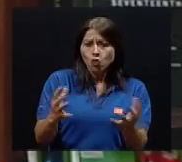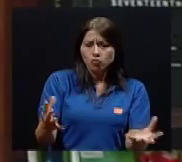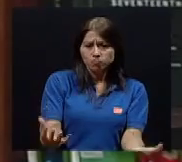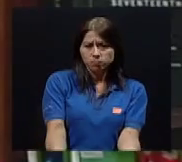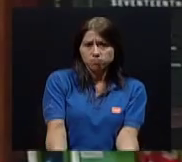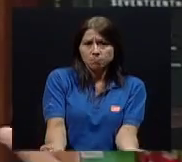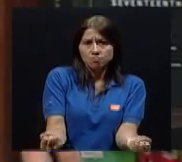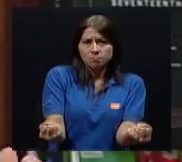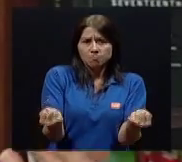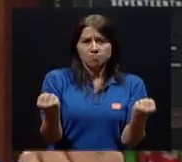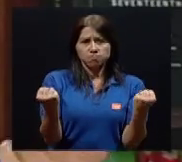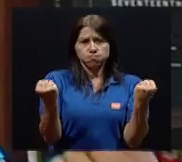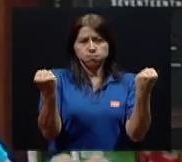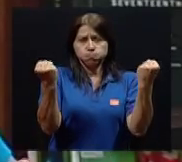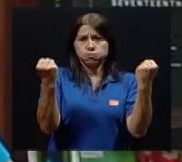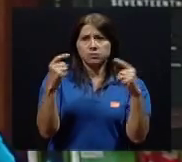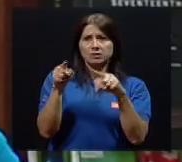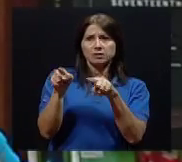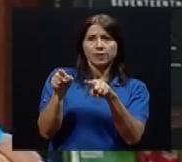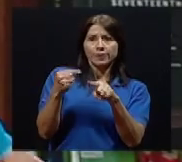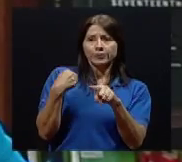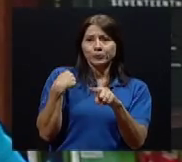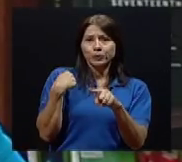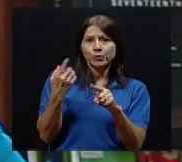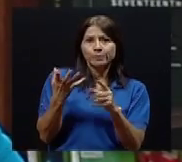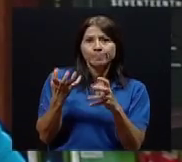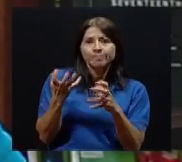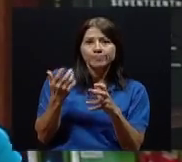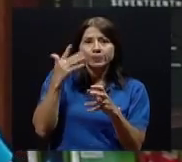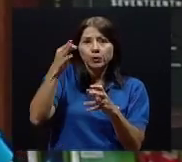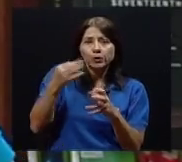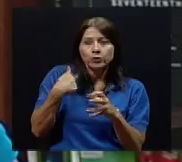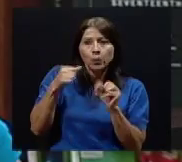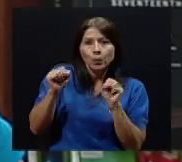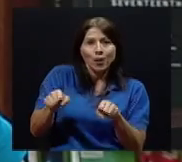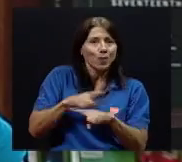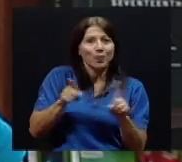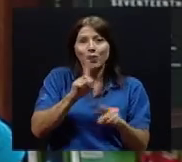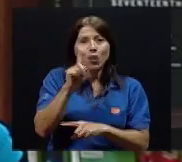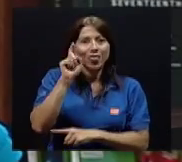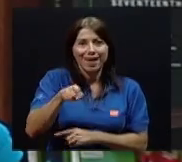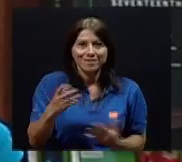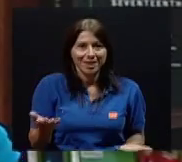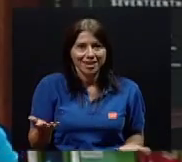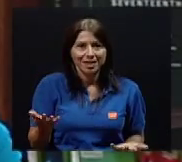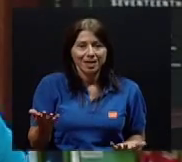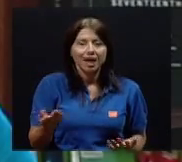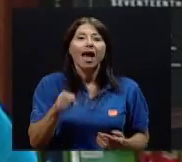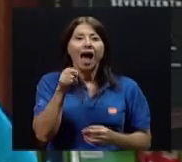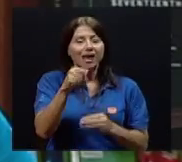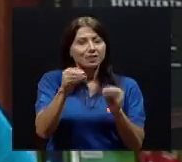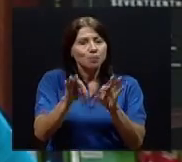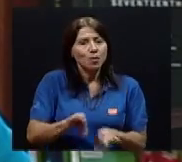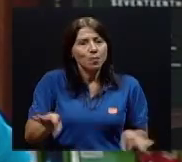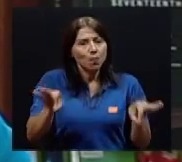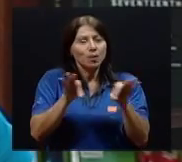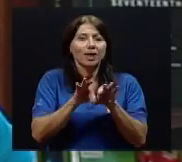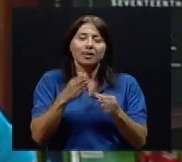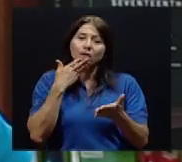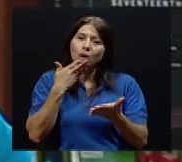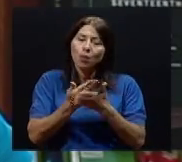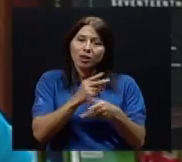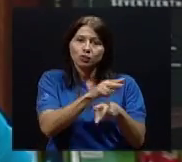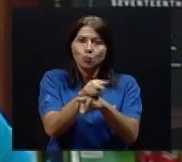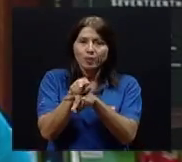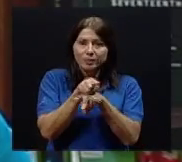al otro señor trabajando con una barra muy grande y con cargas grandísimas y ellos tal vez sienten que pueden, pero no deben